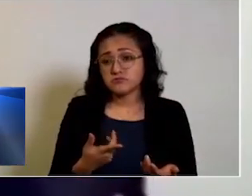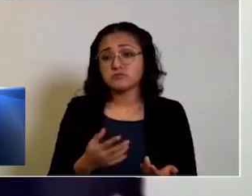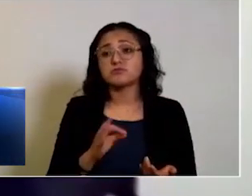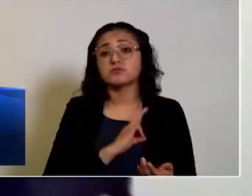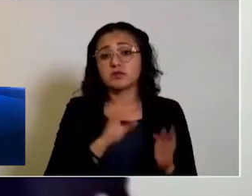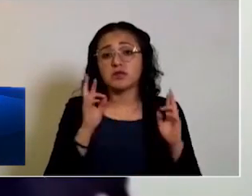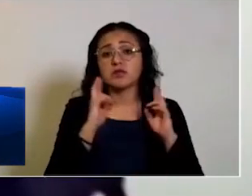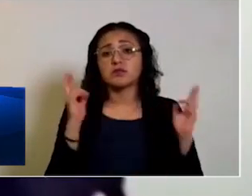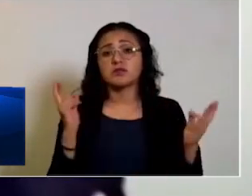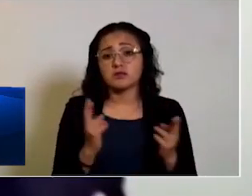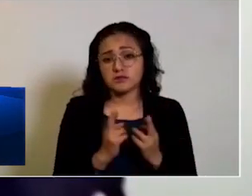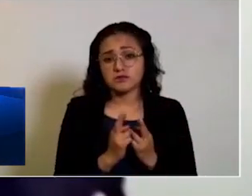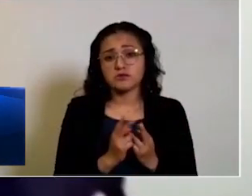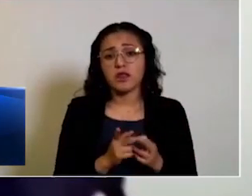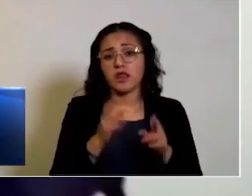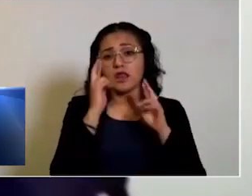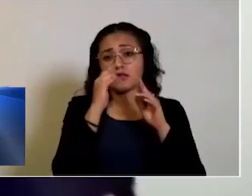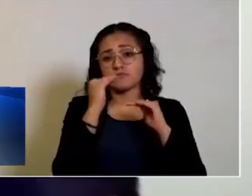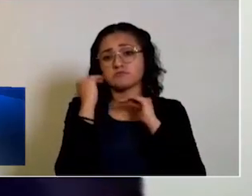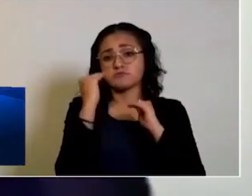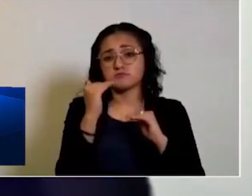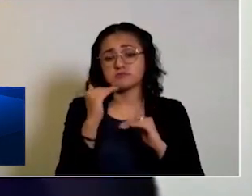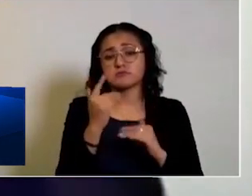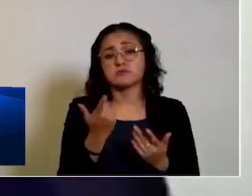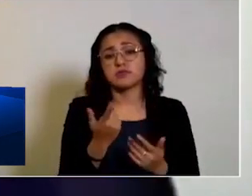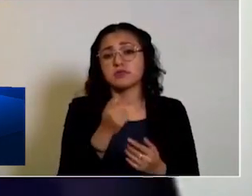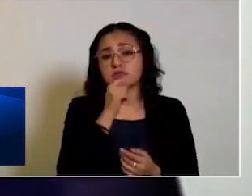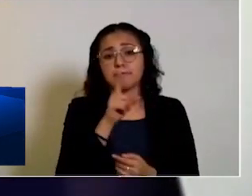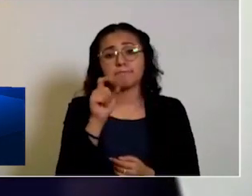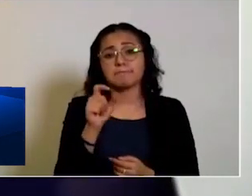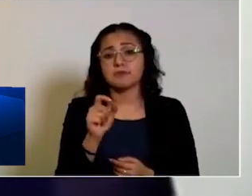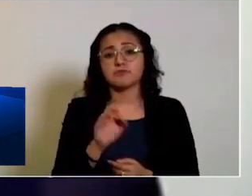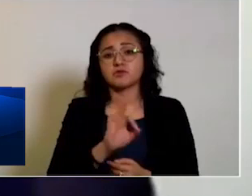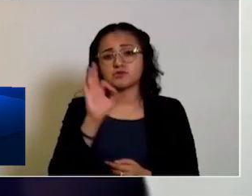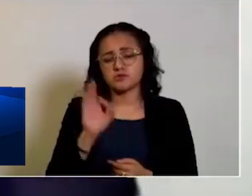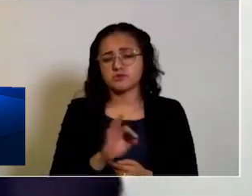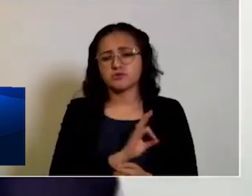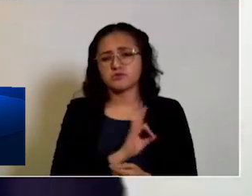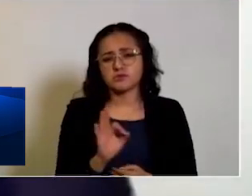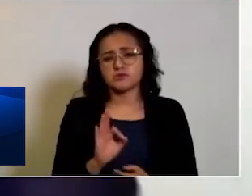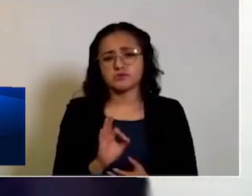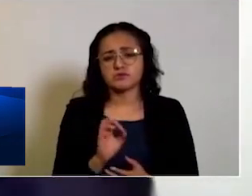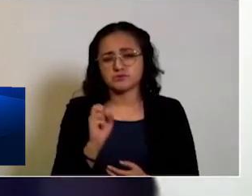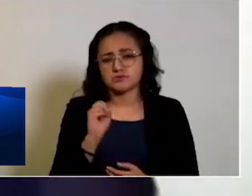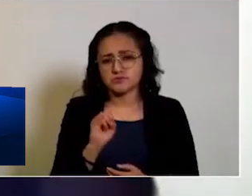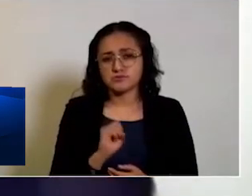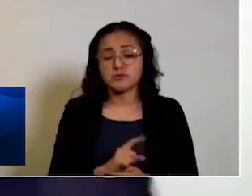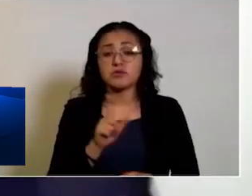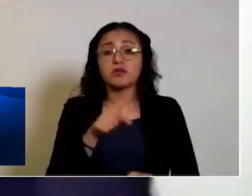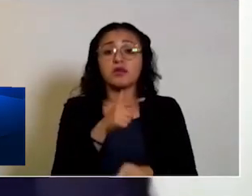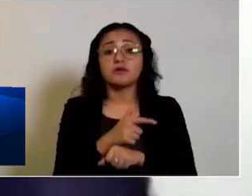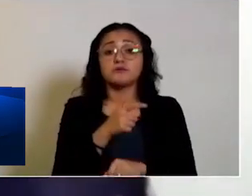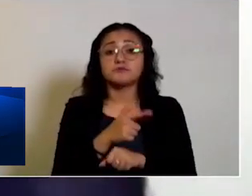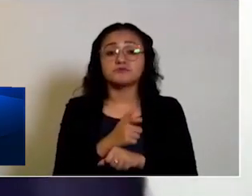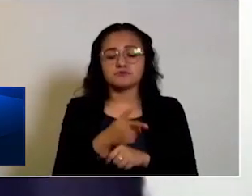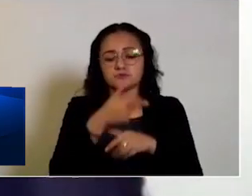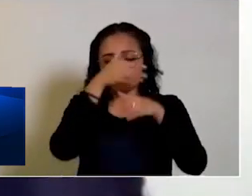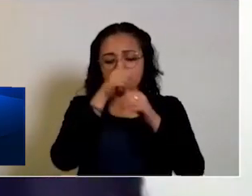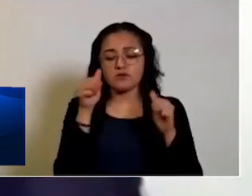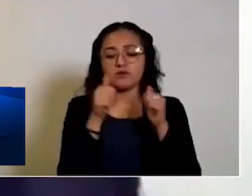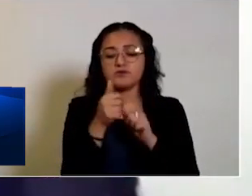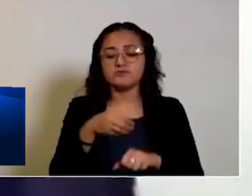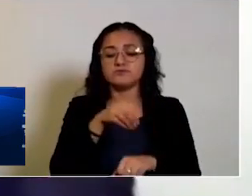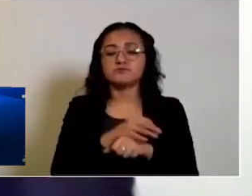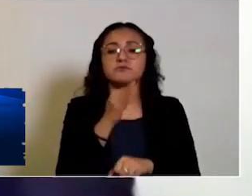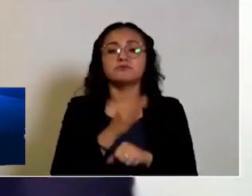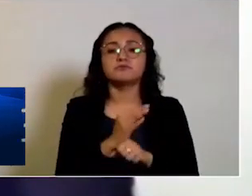servicios, reuniones, respetando el aforo máximo del 20%. Séptimo. De acuerdo con lo